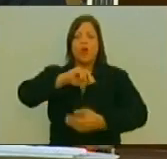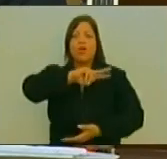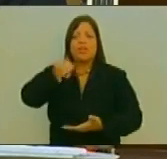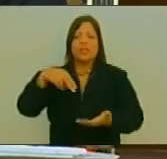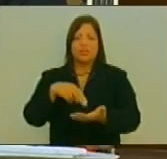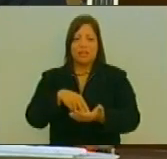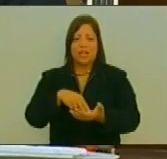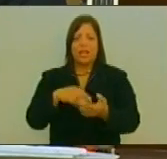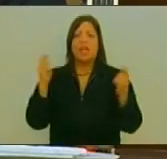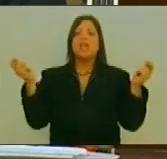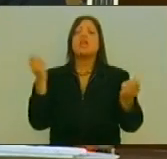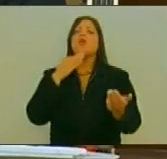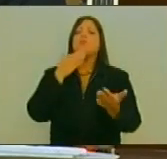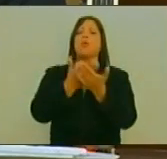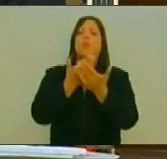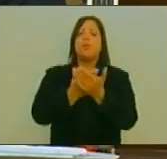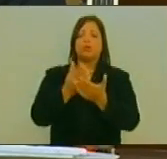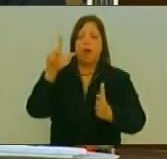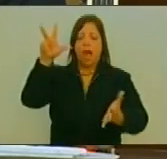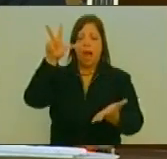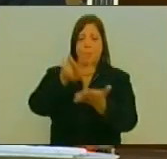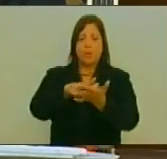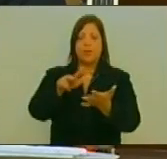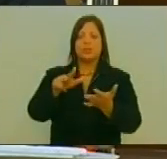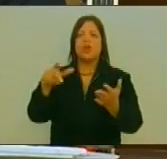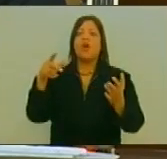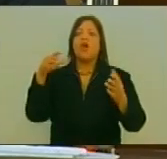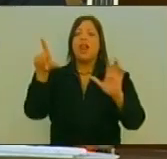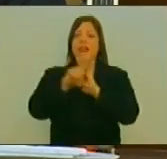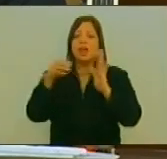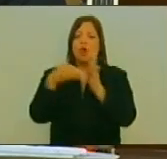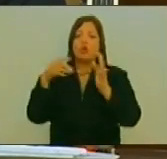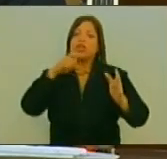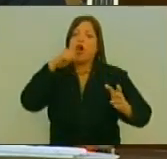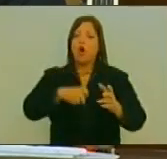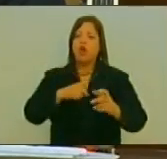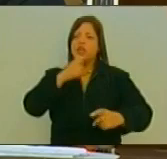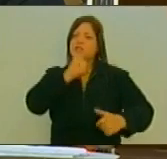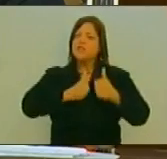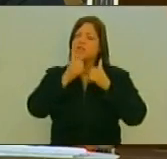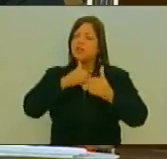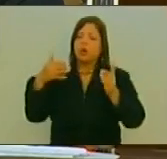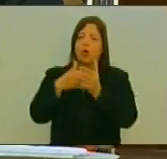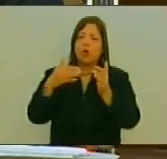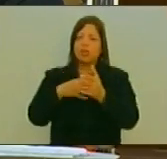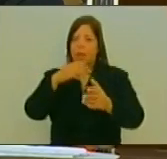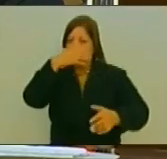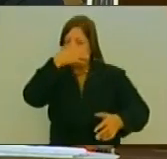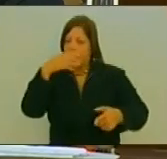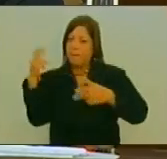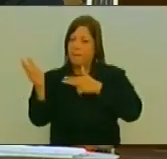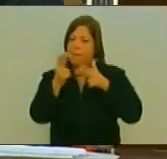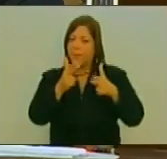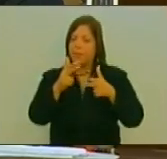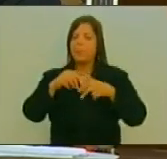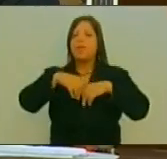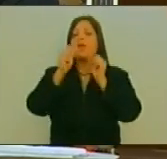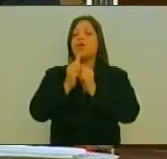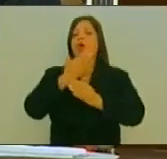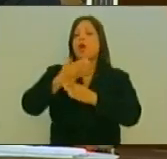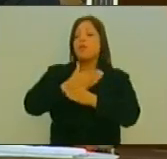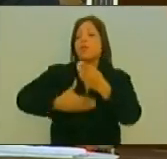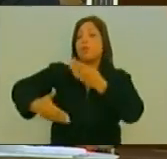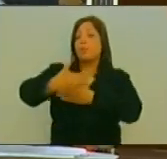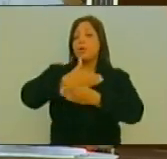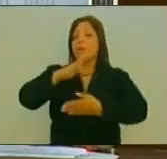Y propuso La aprobación De la ley Contra el odio La intolerancia El fascismo Y por la convivencia